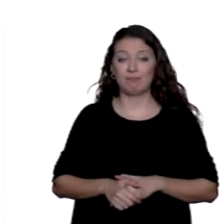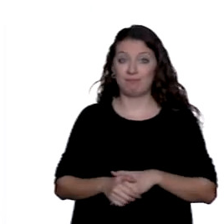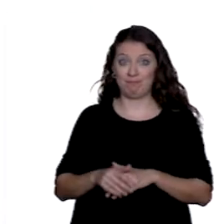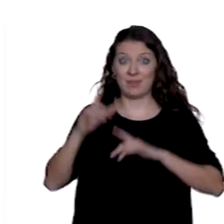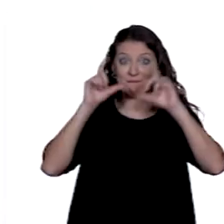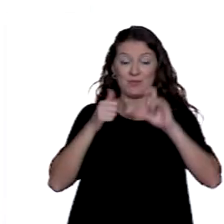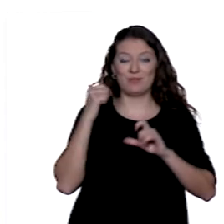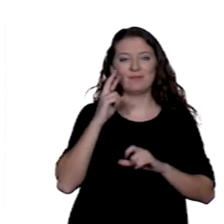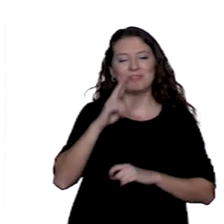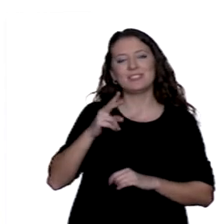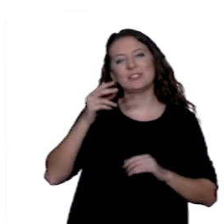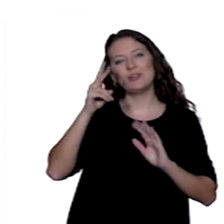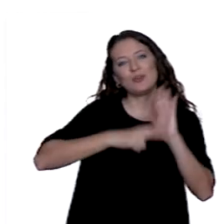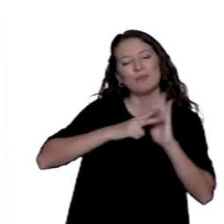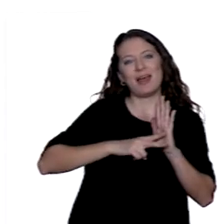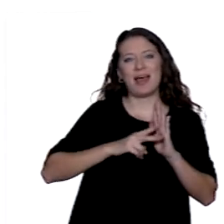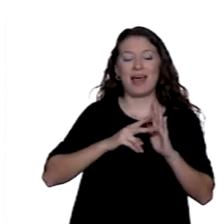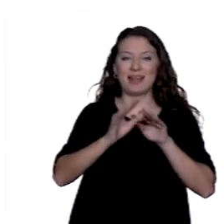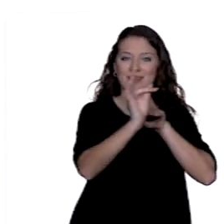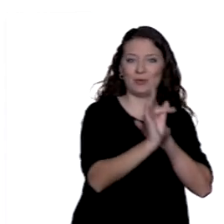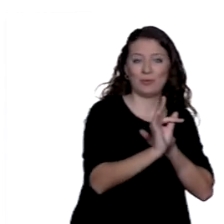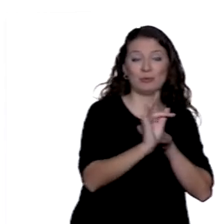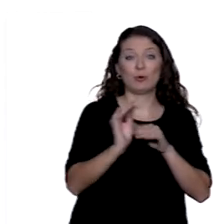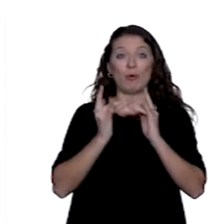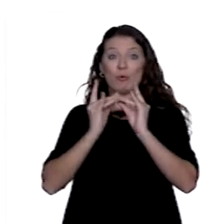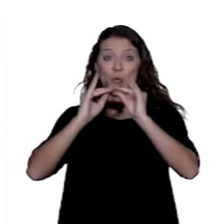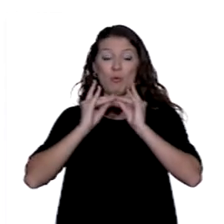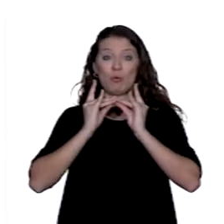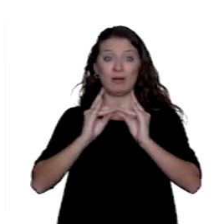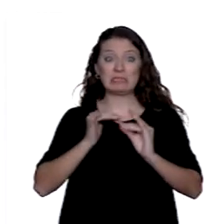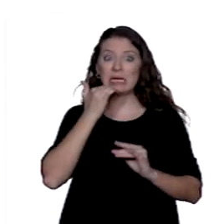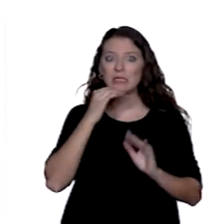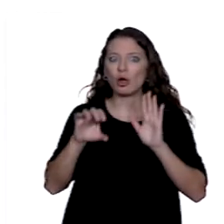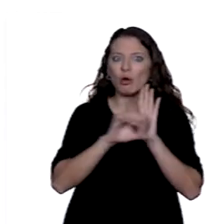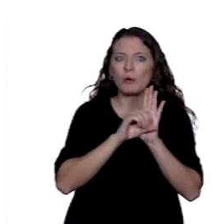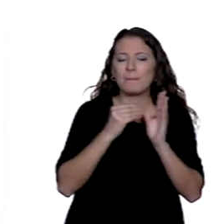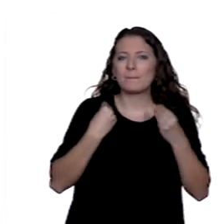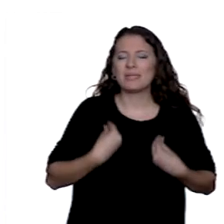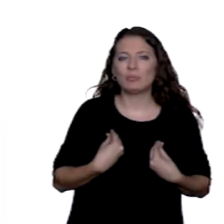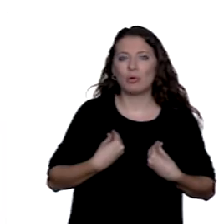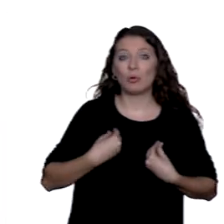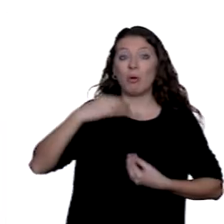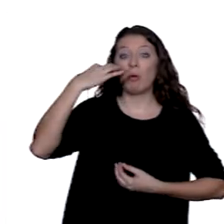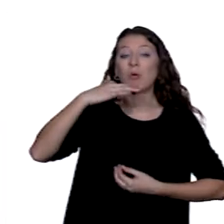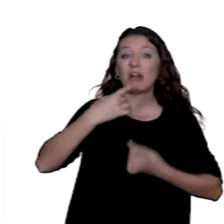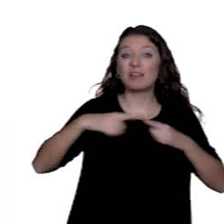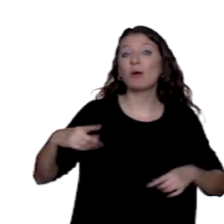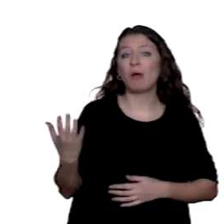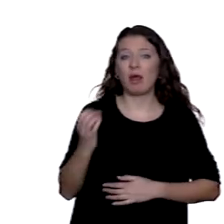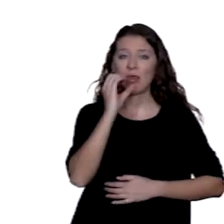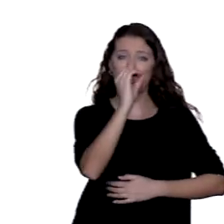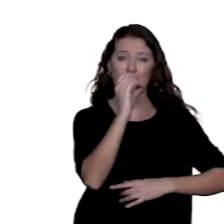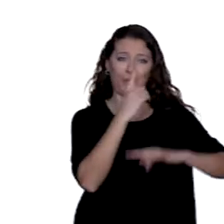que la norma de ataúdes y la de cunas tienen casi el mismo código, que solo se diferencia en un cero, que además está en el medio.